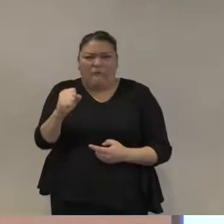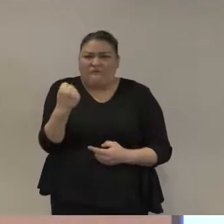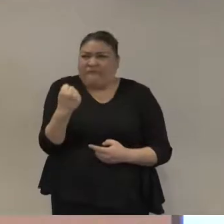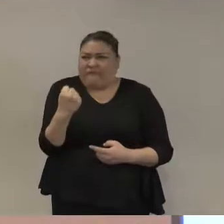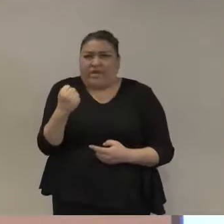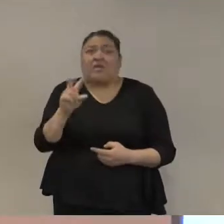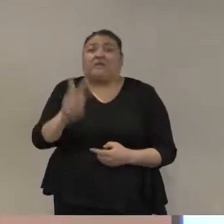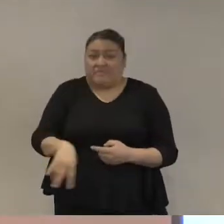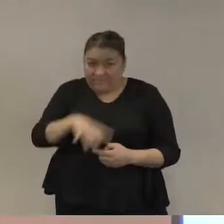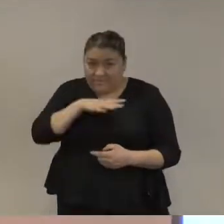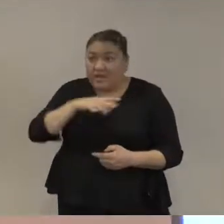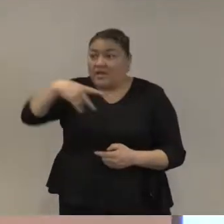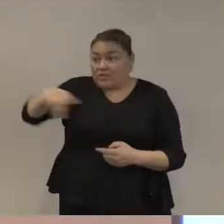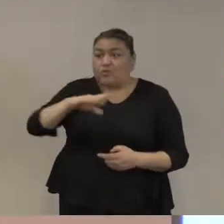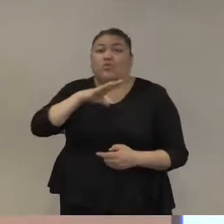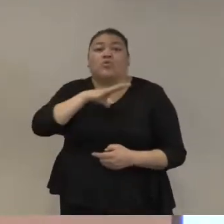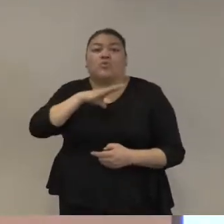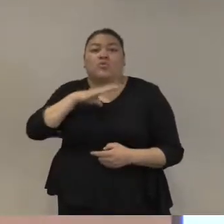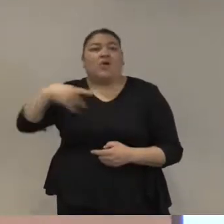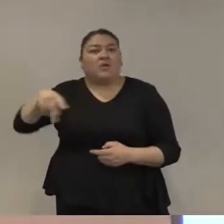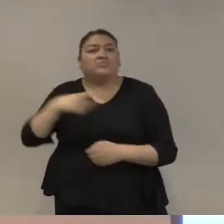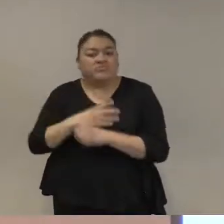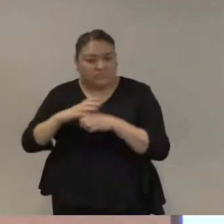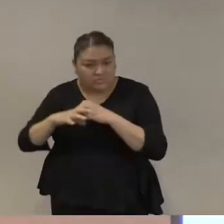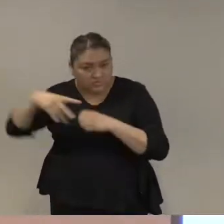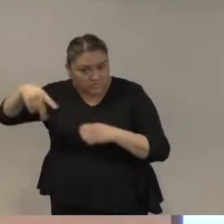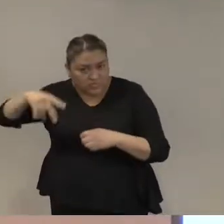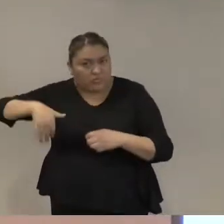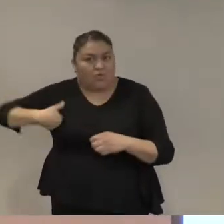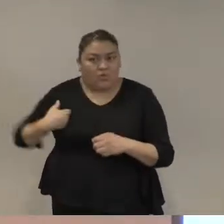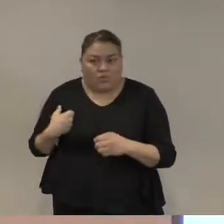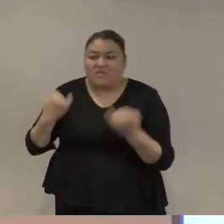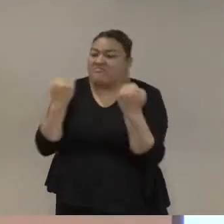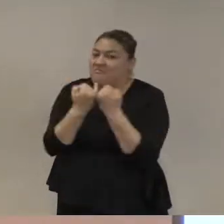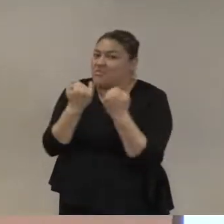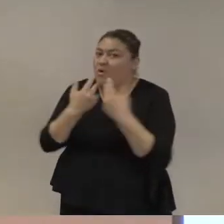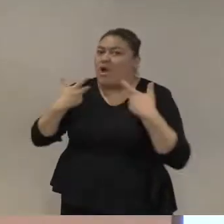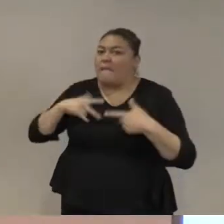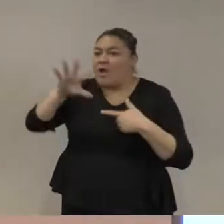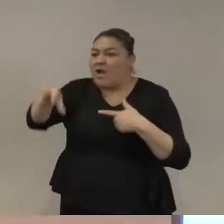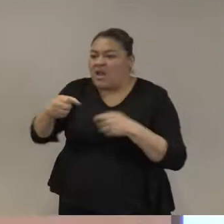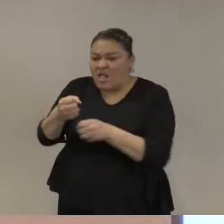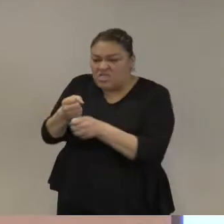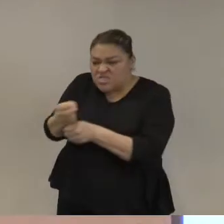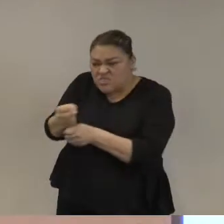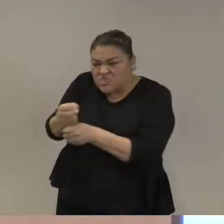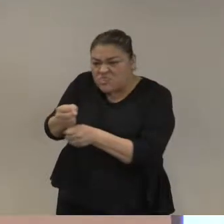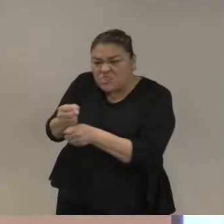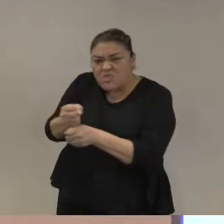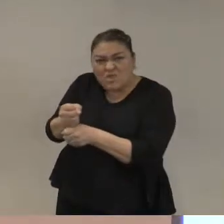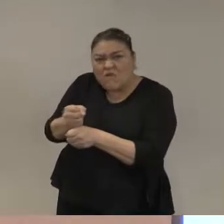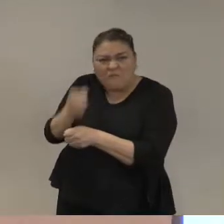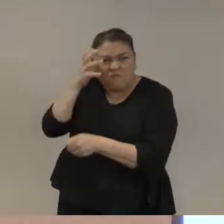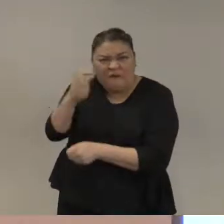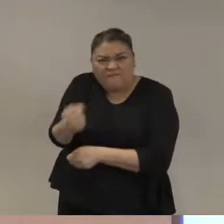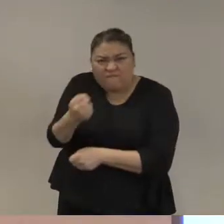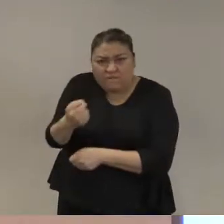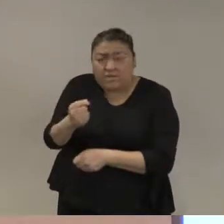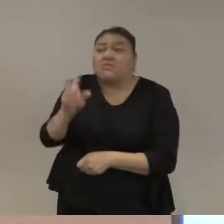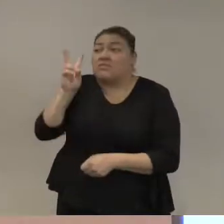tatlayas, sus propios atencos y que torturan de manera rutina. La diferencia es que